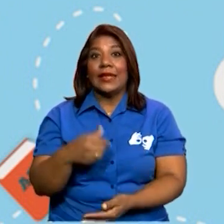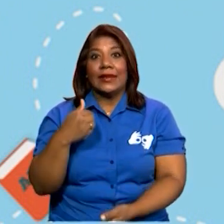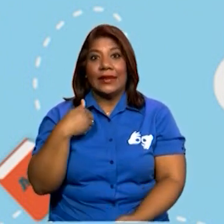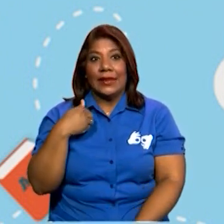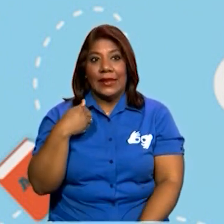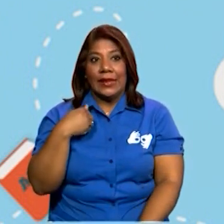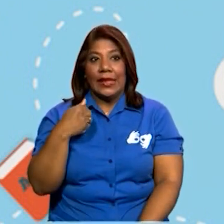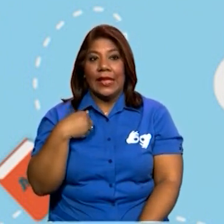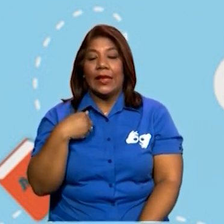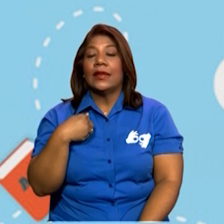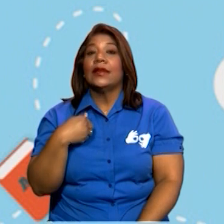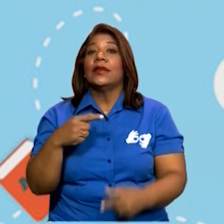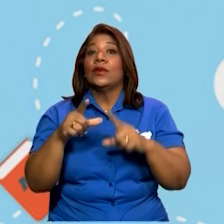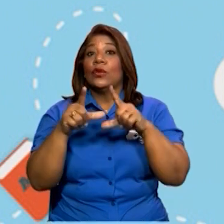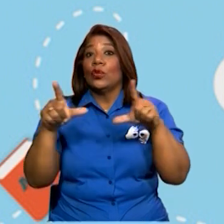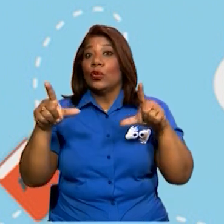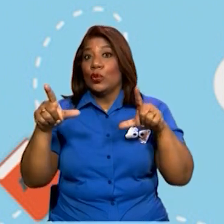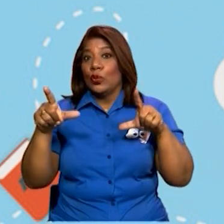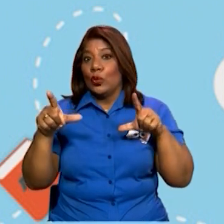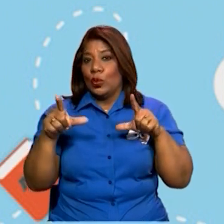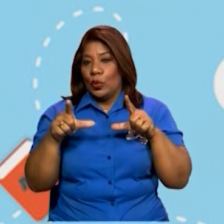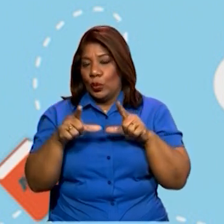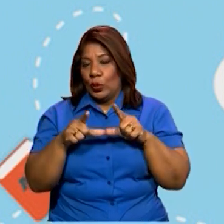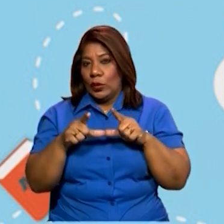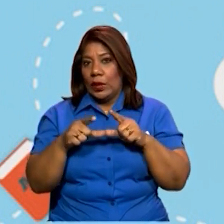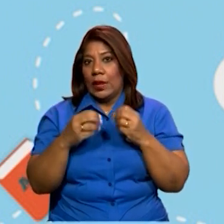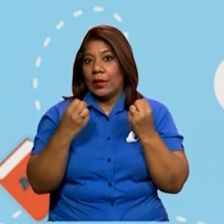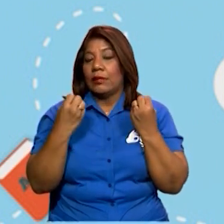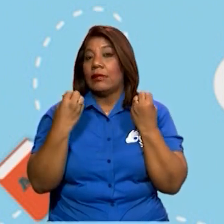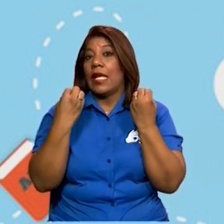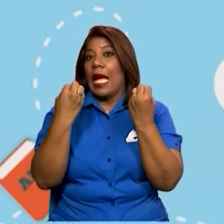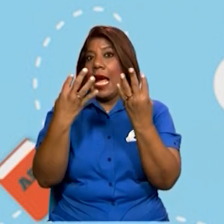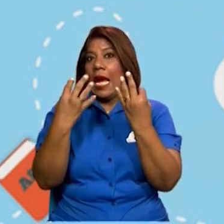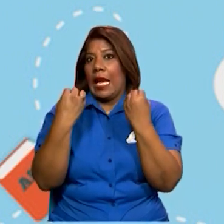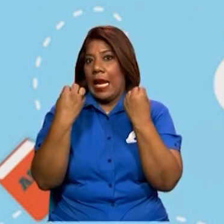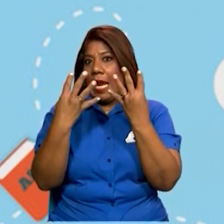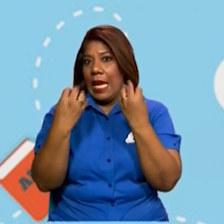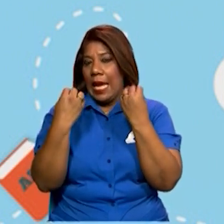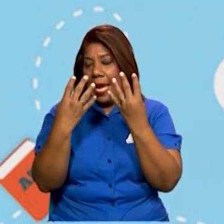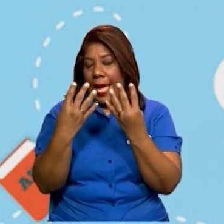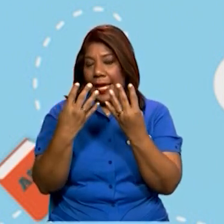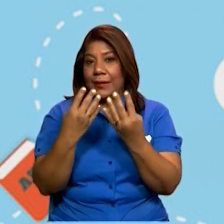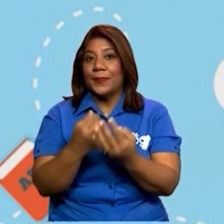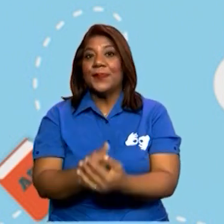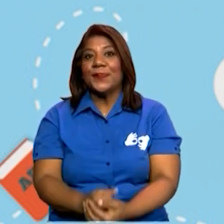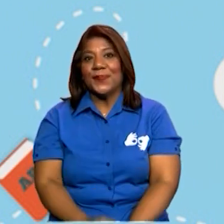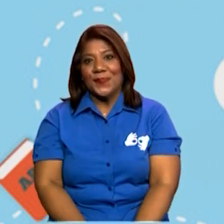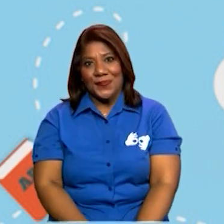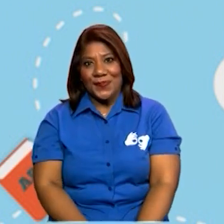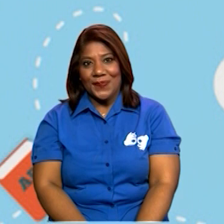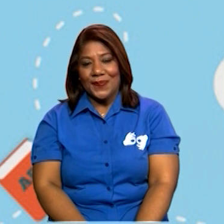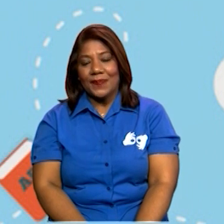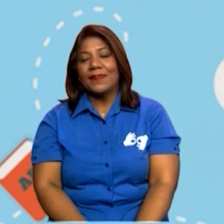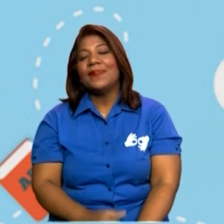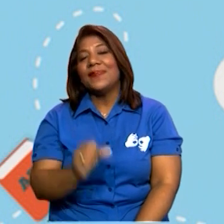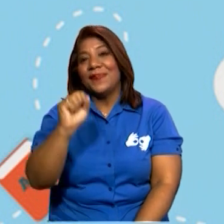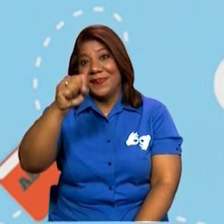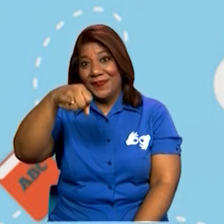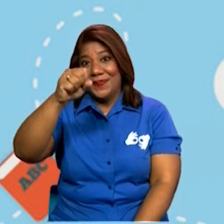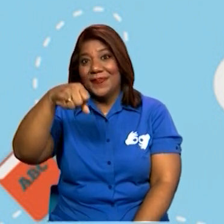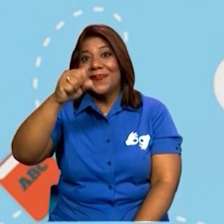tiene cada una de las partes la carta antes leída. Bien. Dice, ¿tiene lugar y fecha?